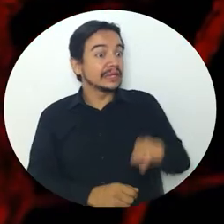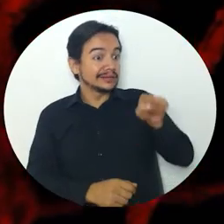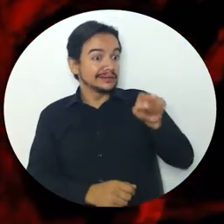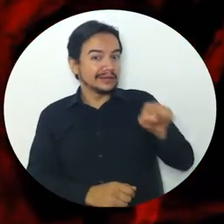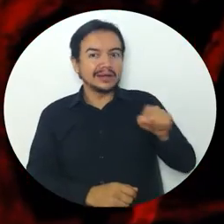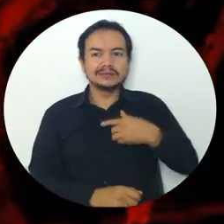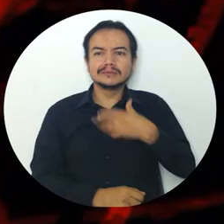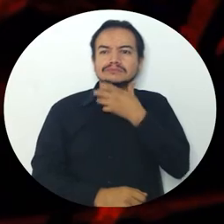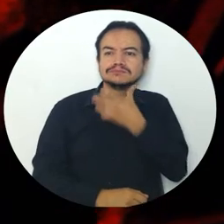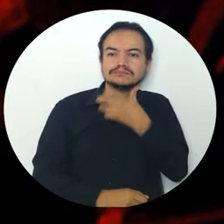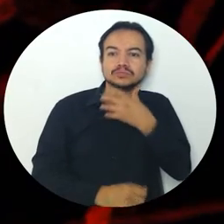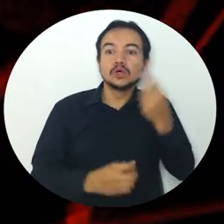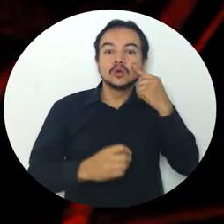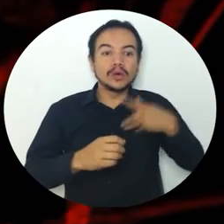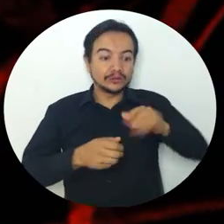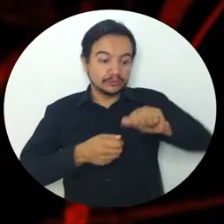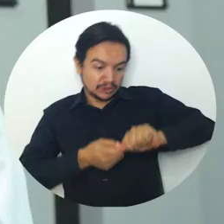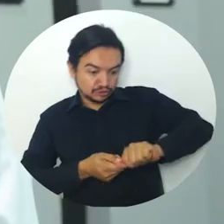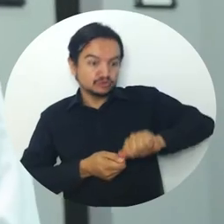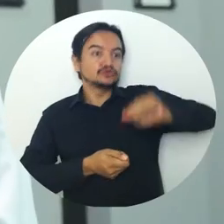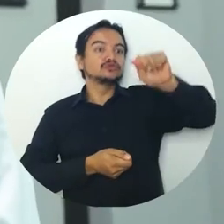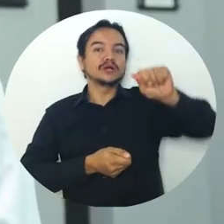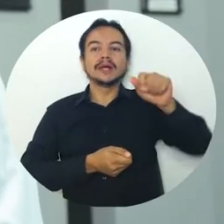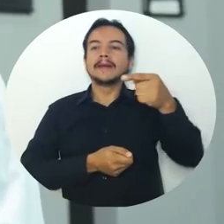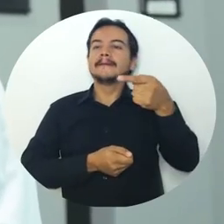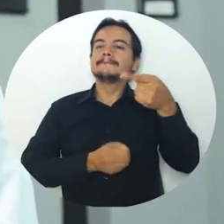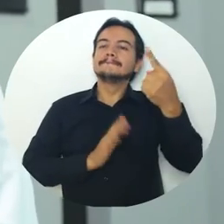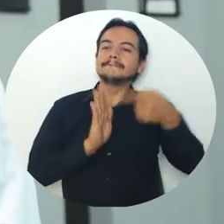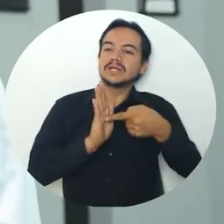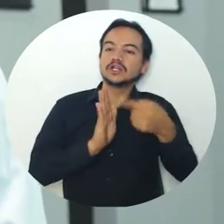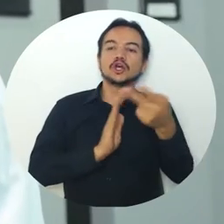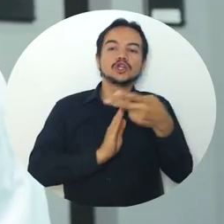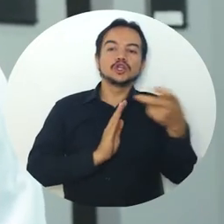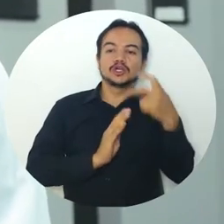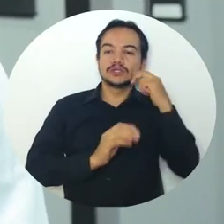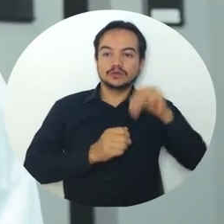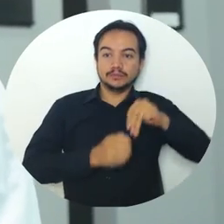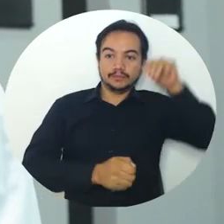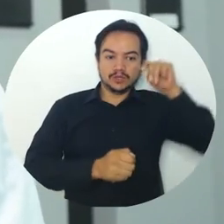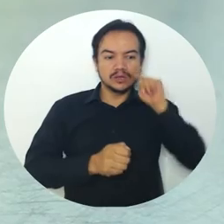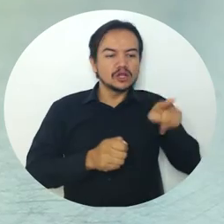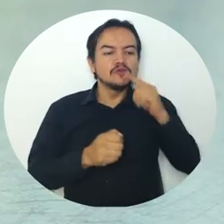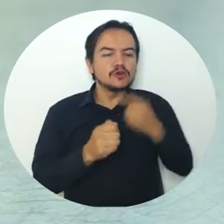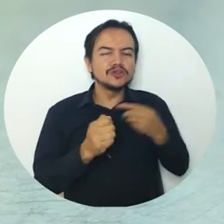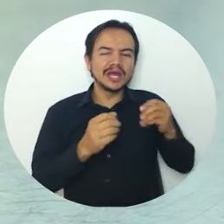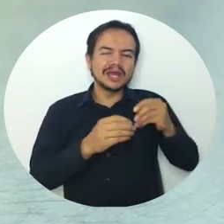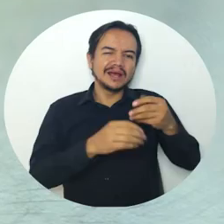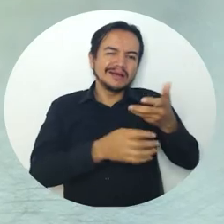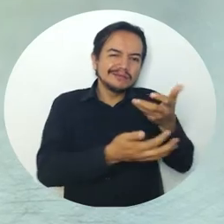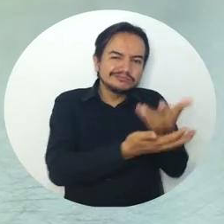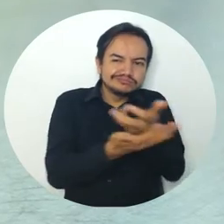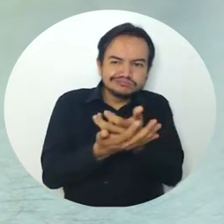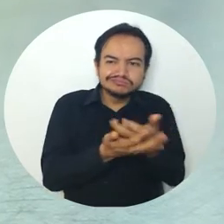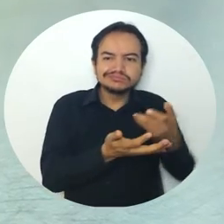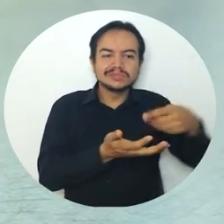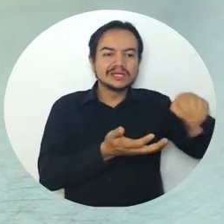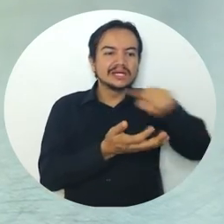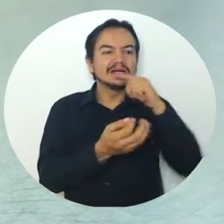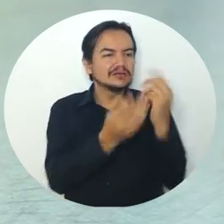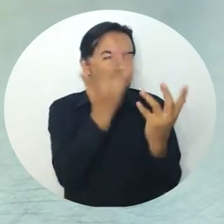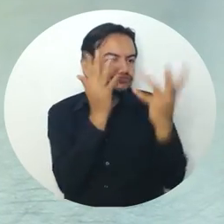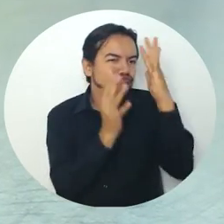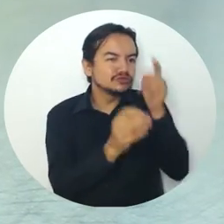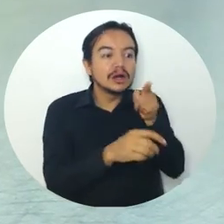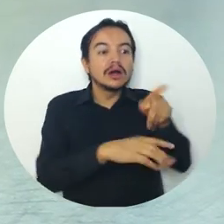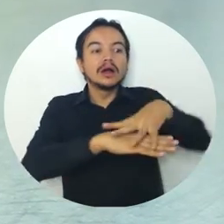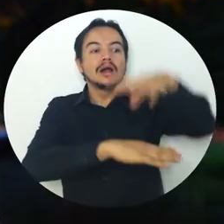partir de 1.200 metros sobre el nivel del mar y solo se puede encontrar en bosques húmedos o en páramos de este sistema montañoso del